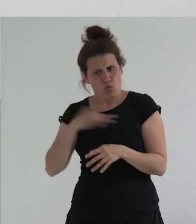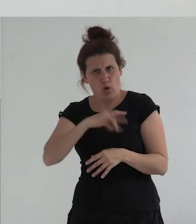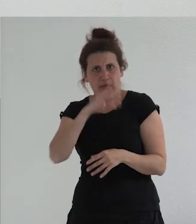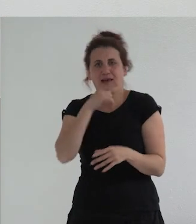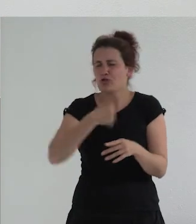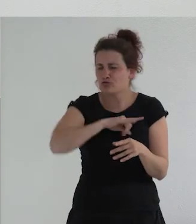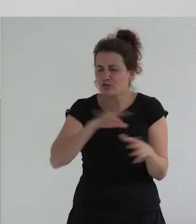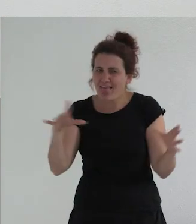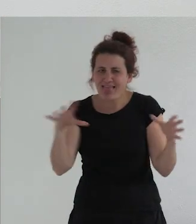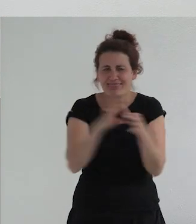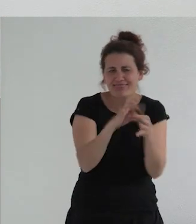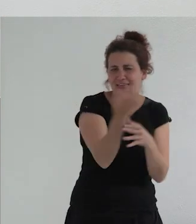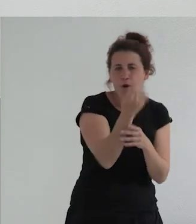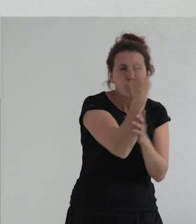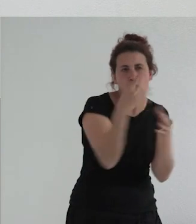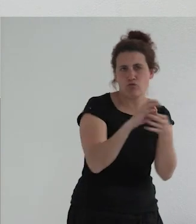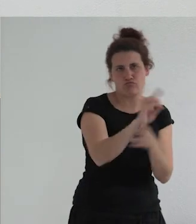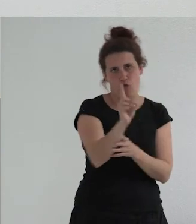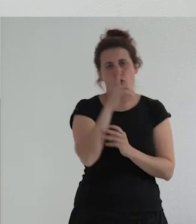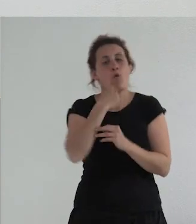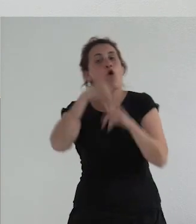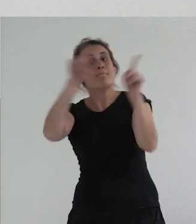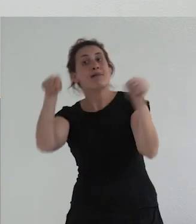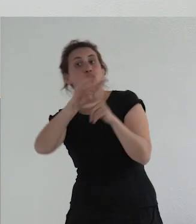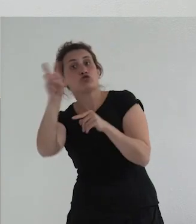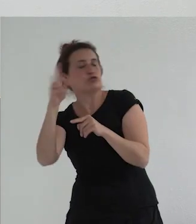es decir que no podemos ni siquiera pensar desde otros marcos